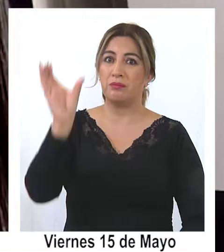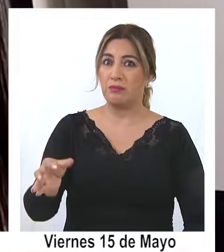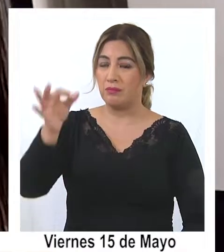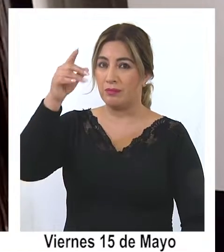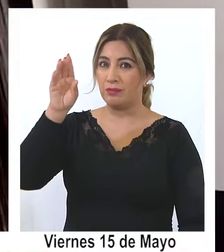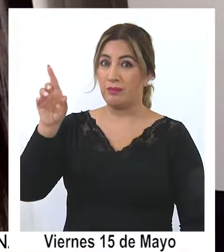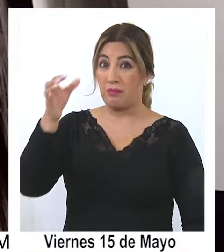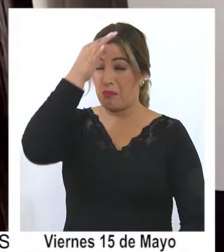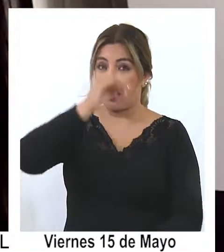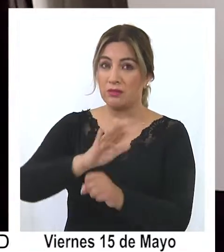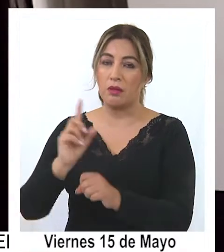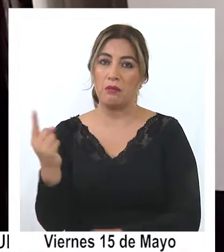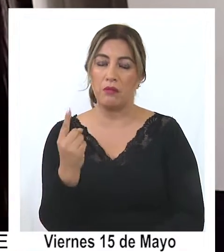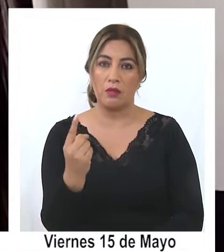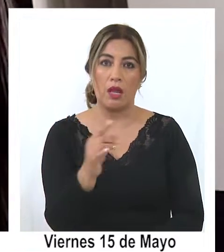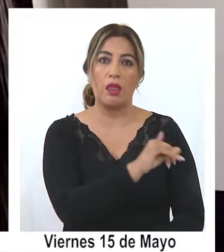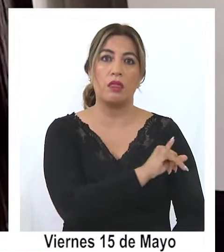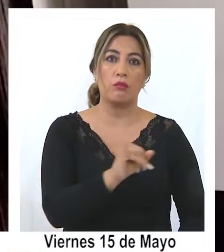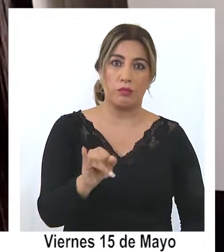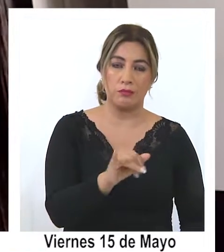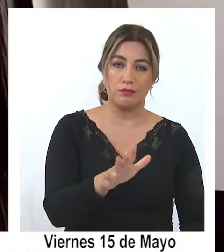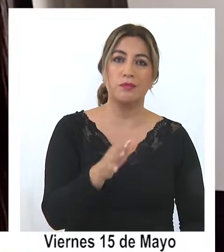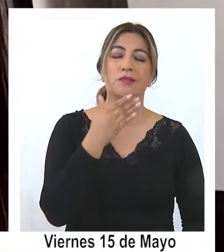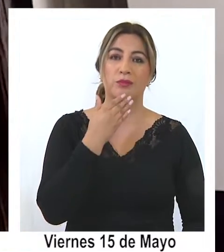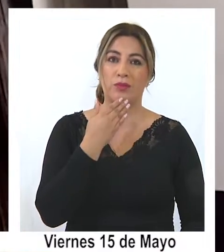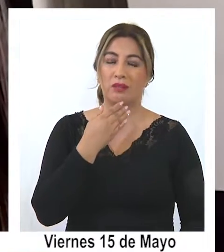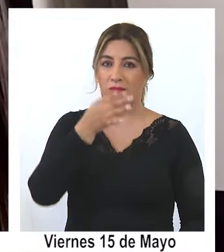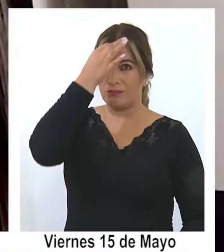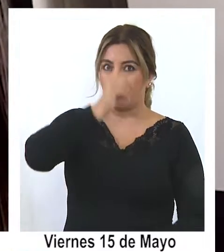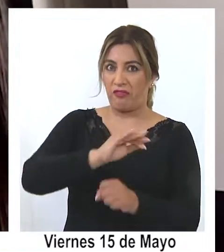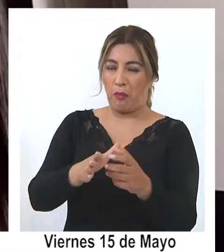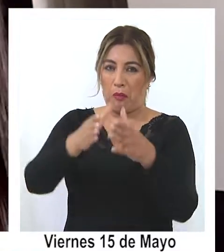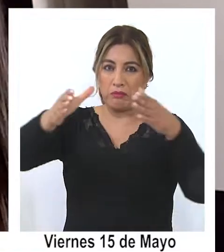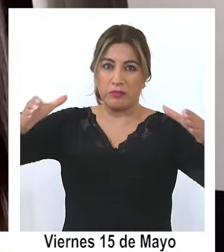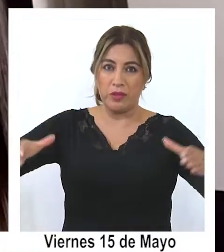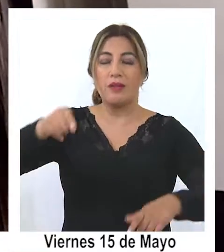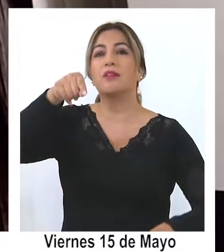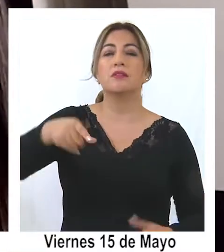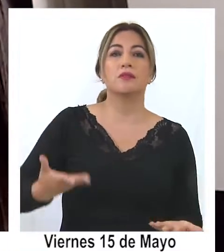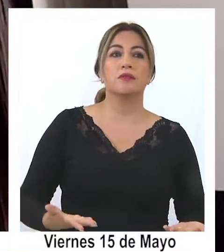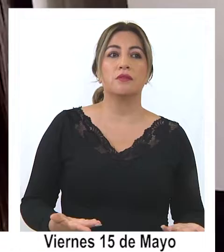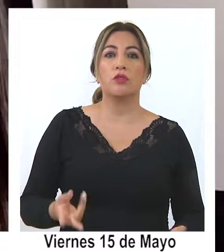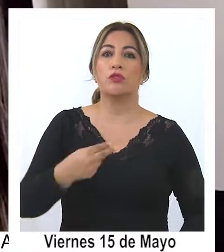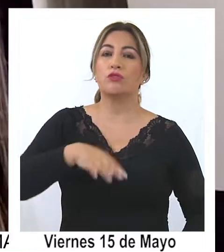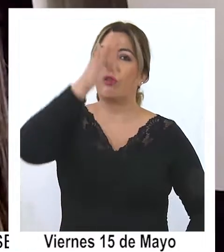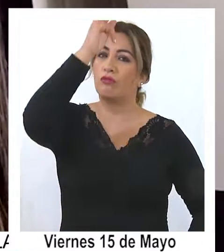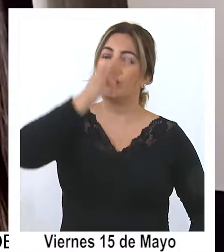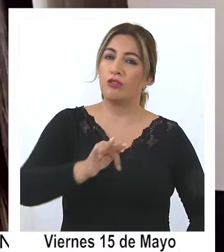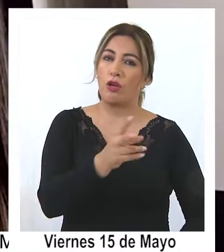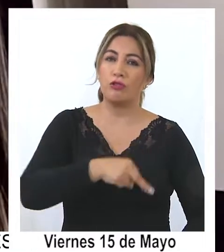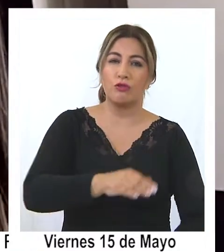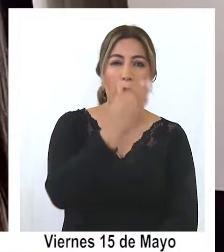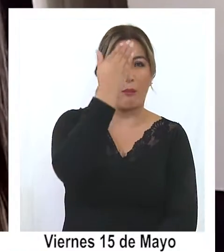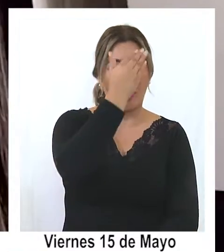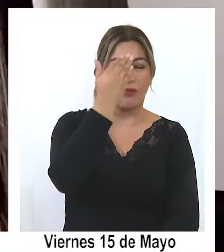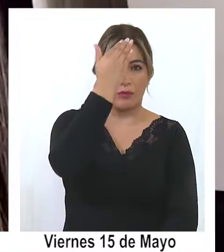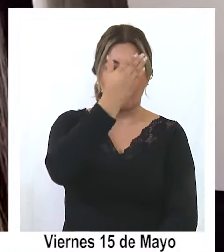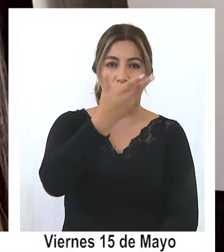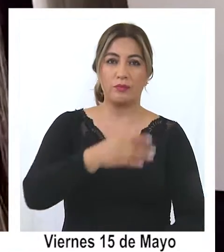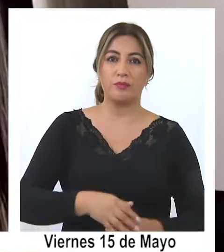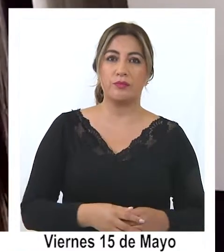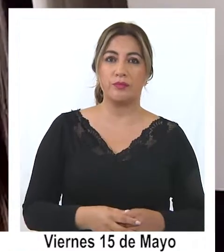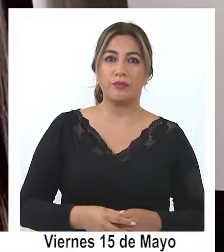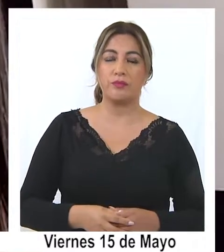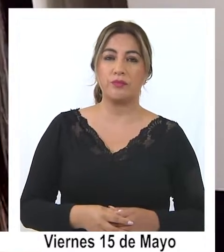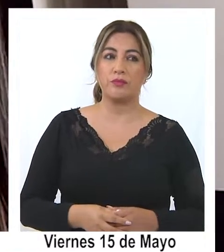y lo que sucedió posteriormente también. Y evidentemente eso como funcionarios nos tiene con bastante preocupación, bastante